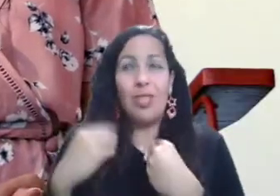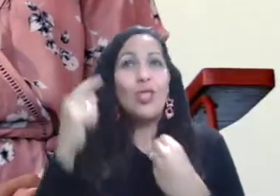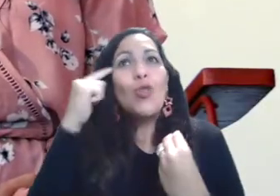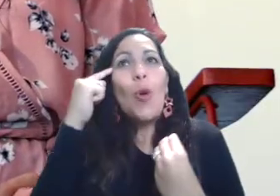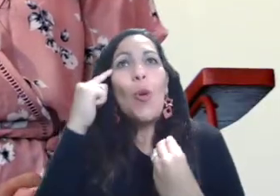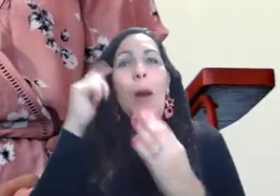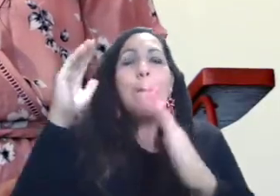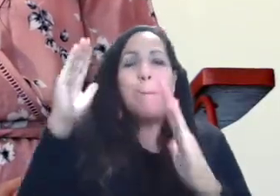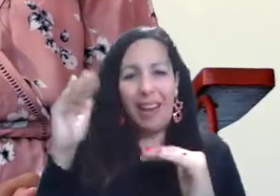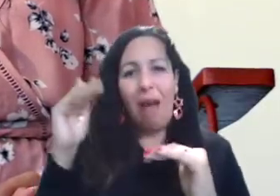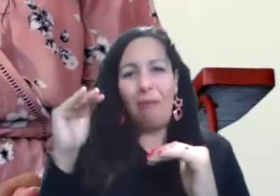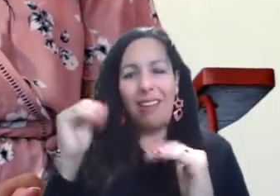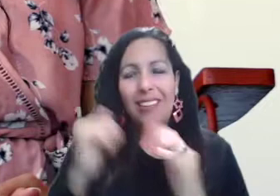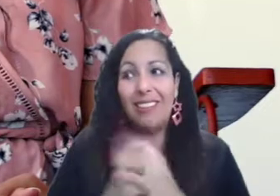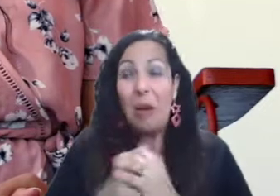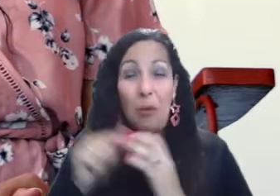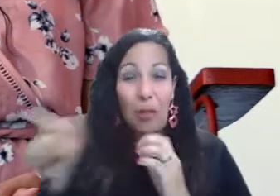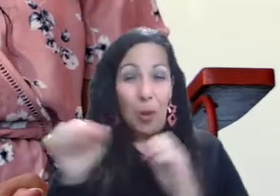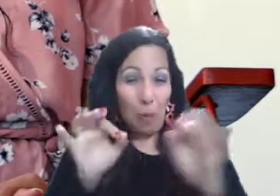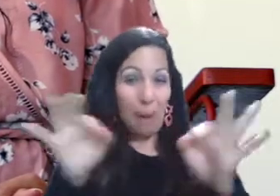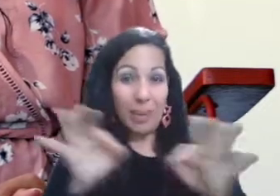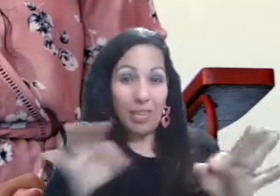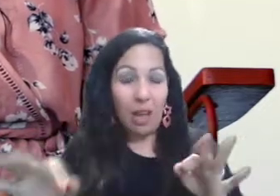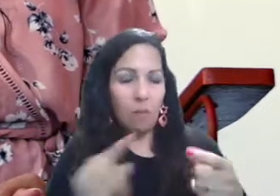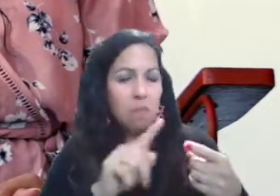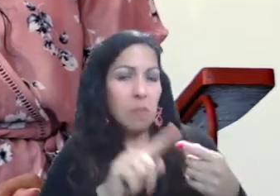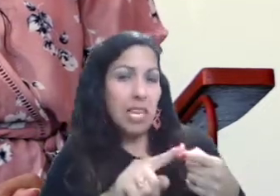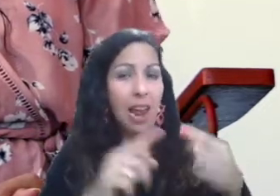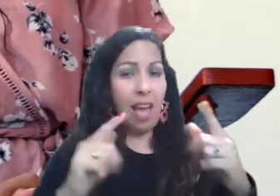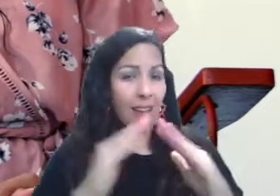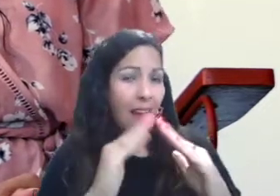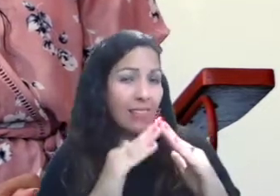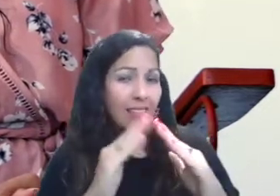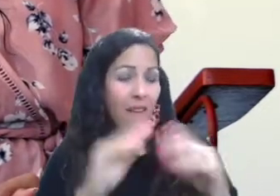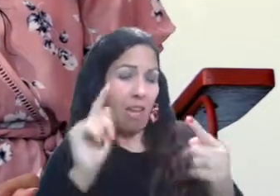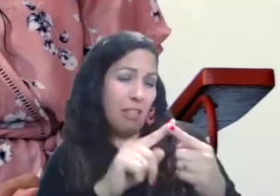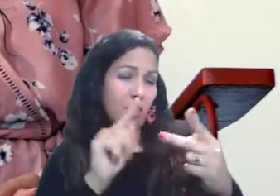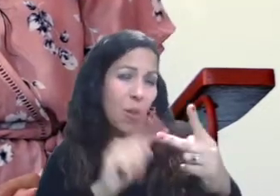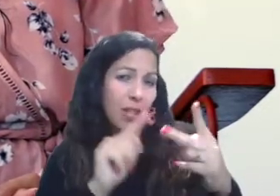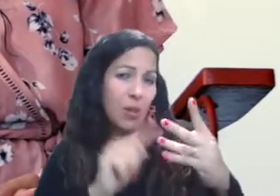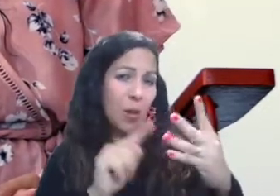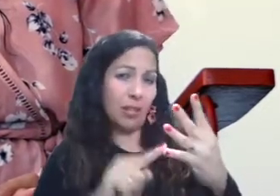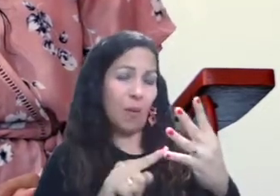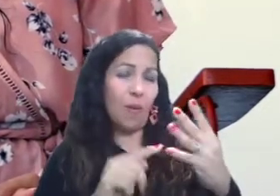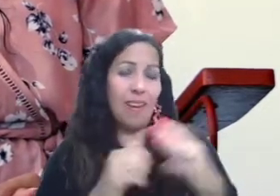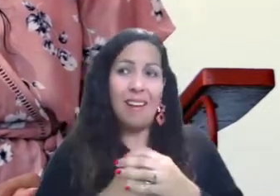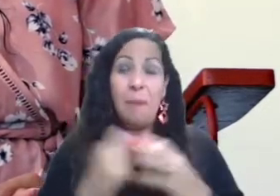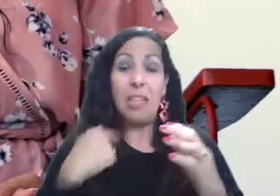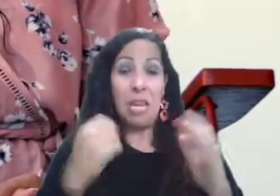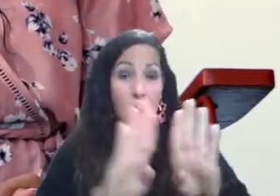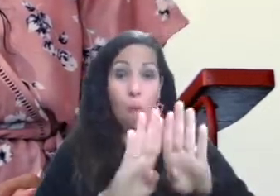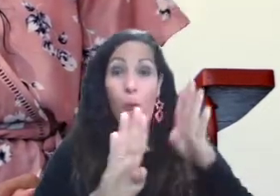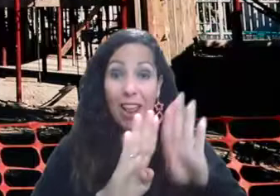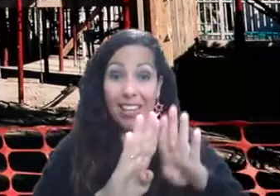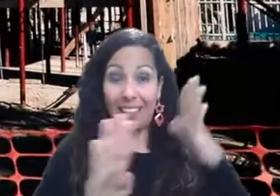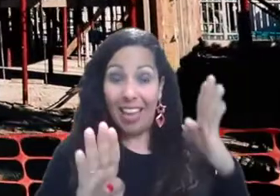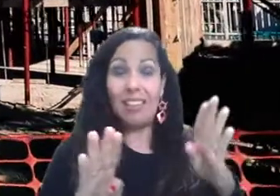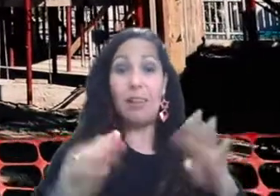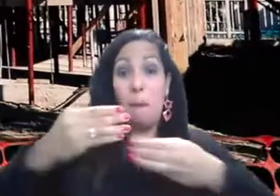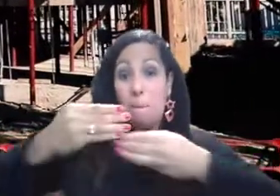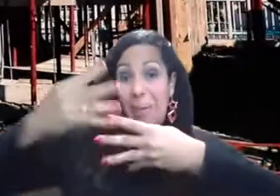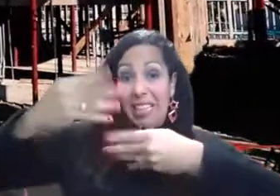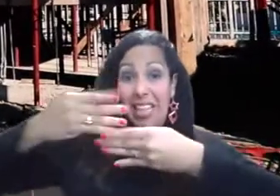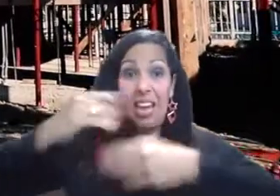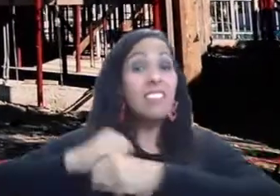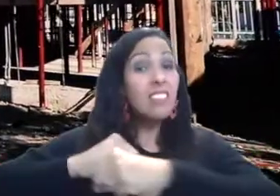Cuando ellos empezaron a describir todo lo que va a tener la casa, que va a tener puertas y ventanas de seguridad,